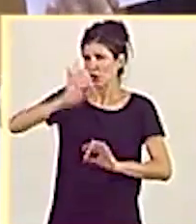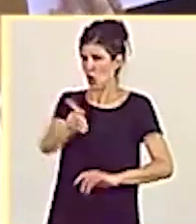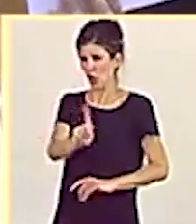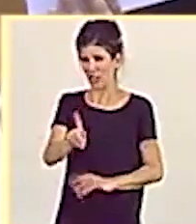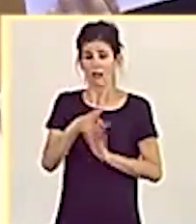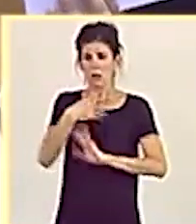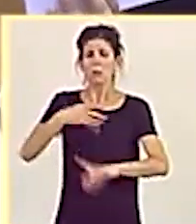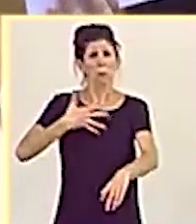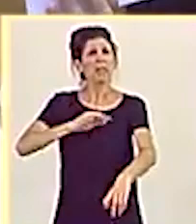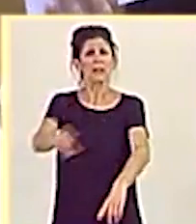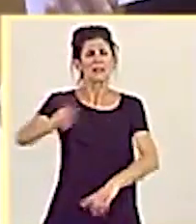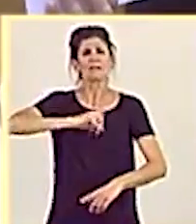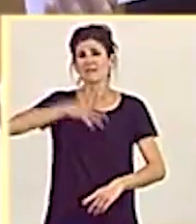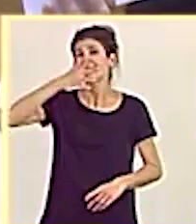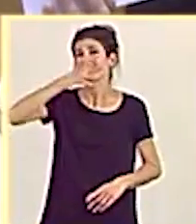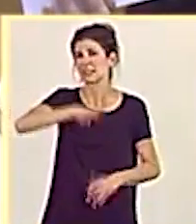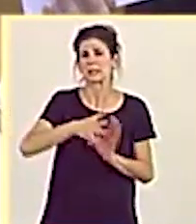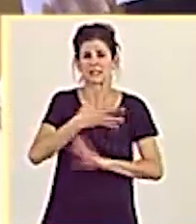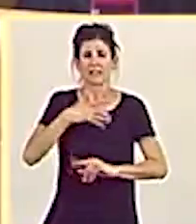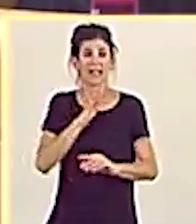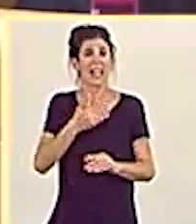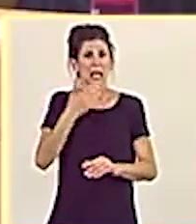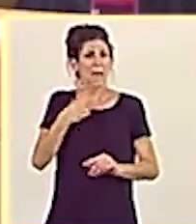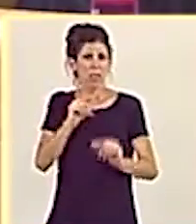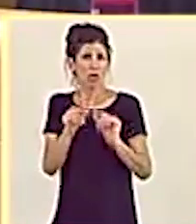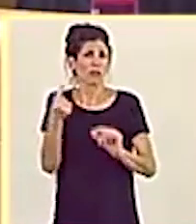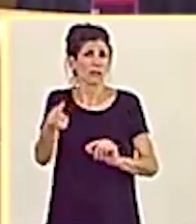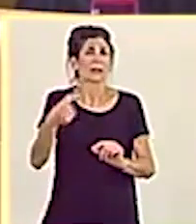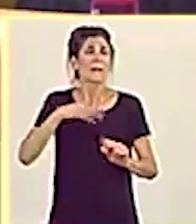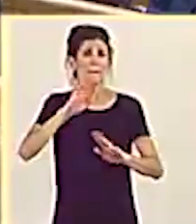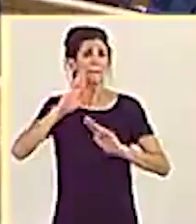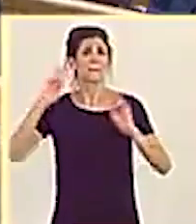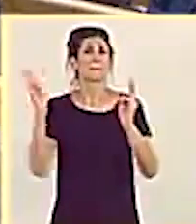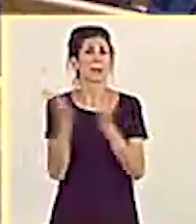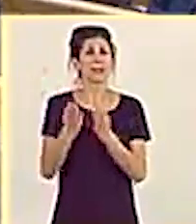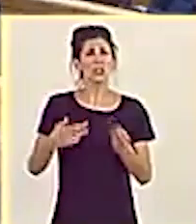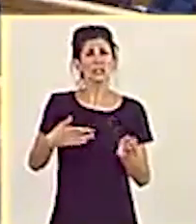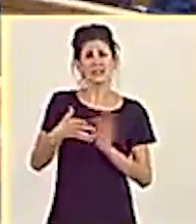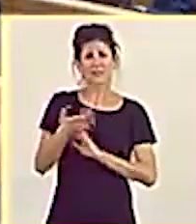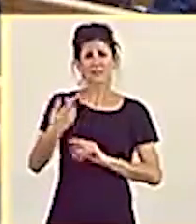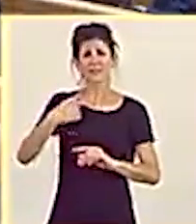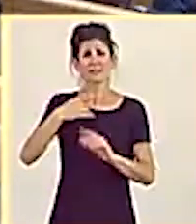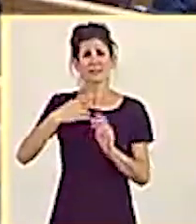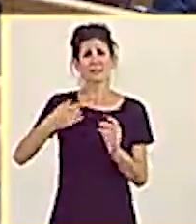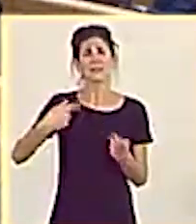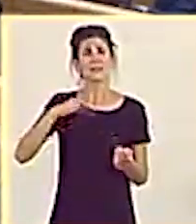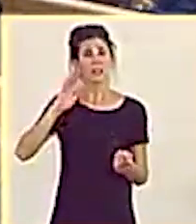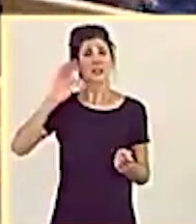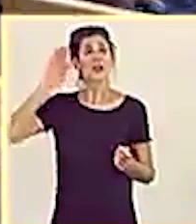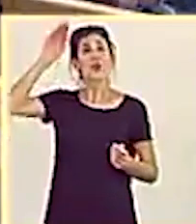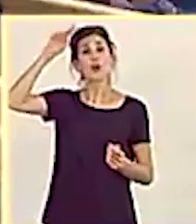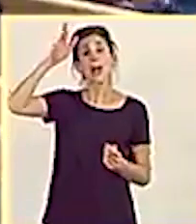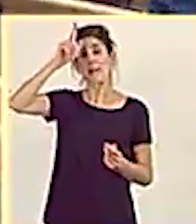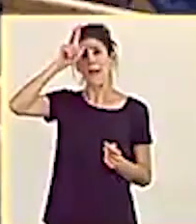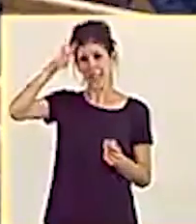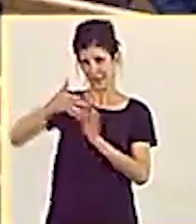ustedes, mucho mejor de haber quemado el Reichstag. Gracias, señor vicepresidente. Segundo.